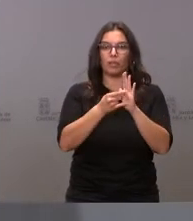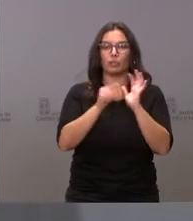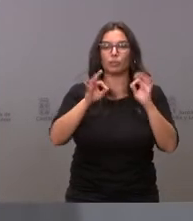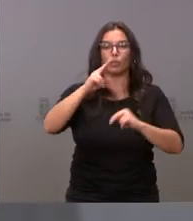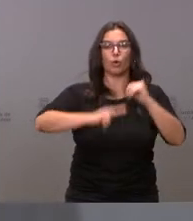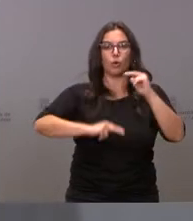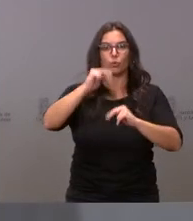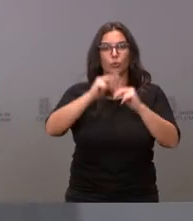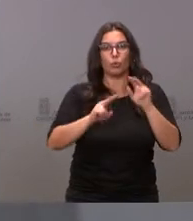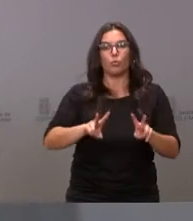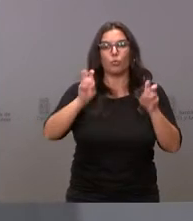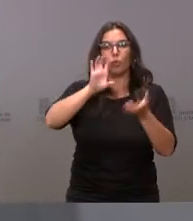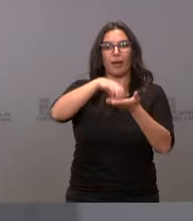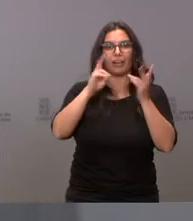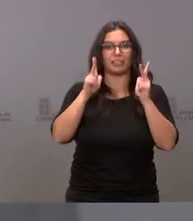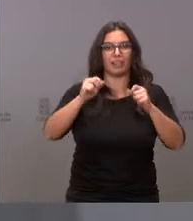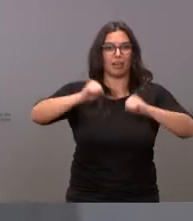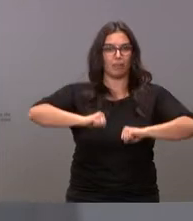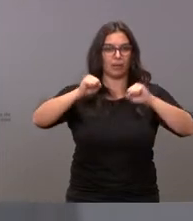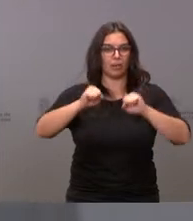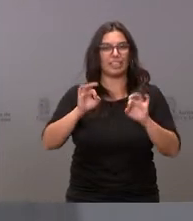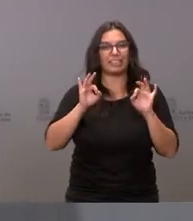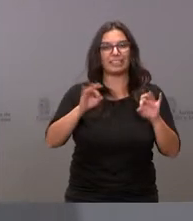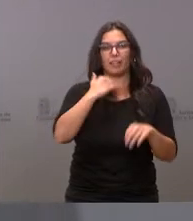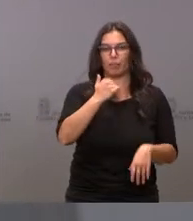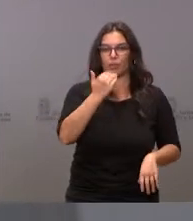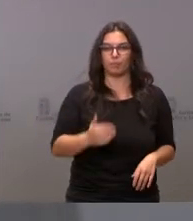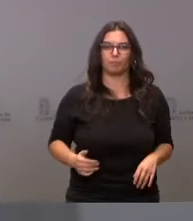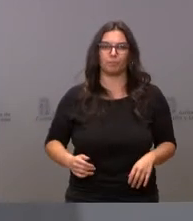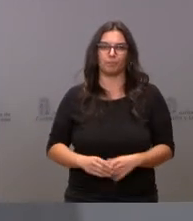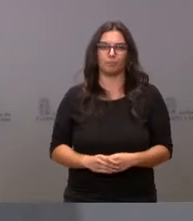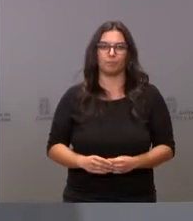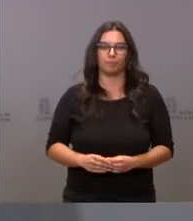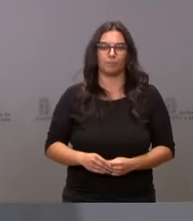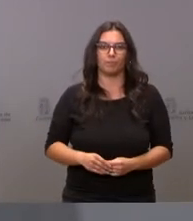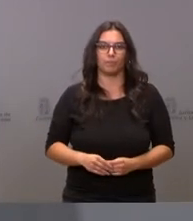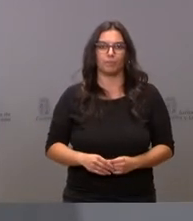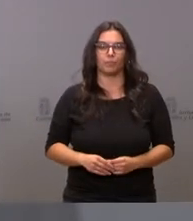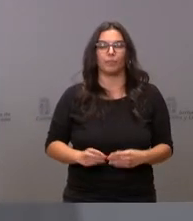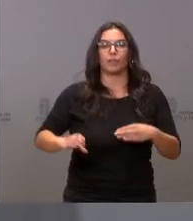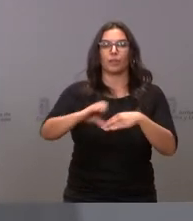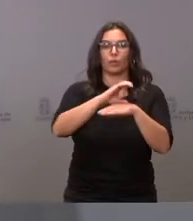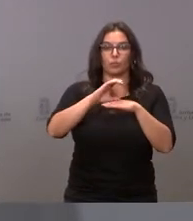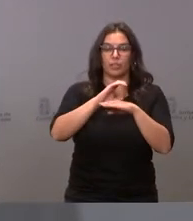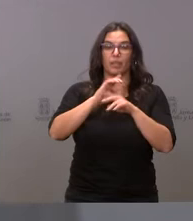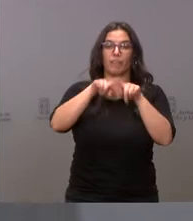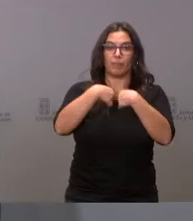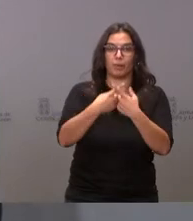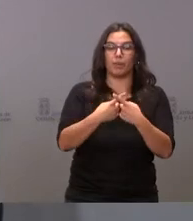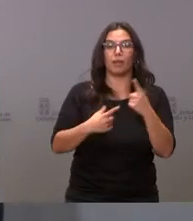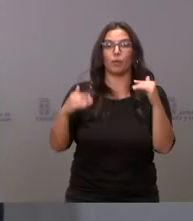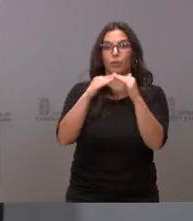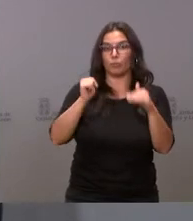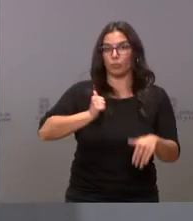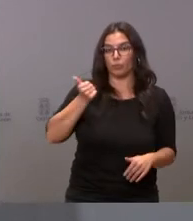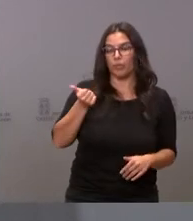construcción de la nueva residencia de mayores de Zamora. La Consejería de Familia e